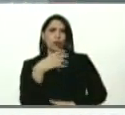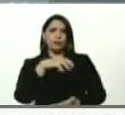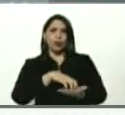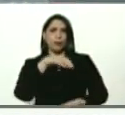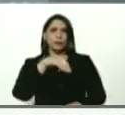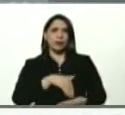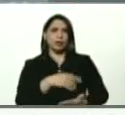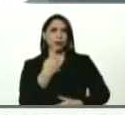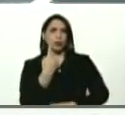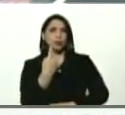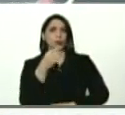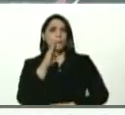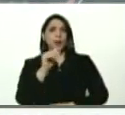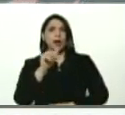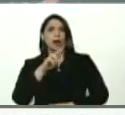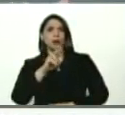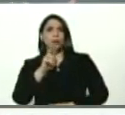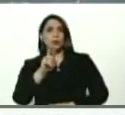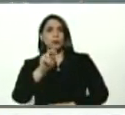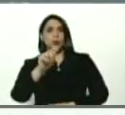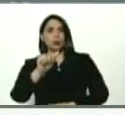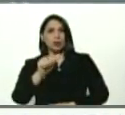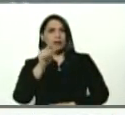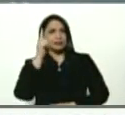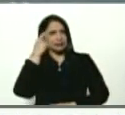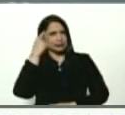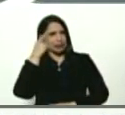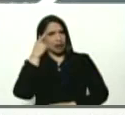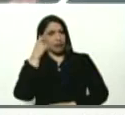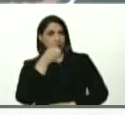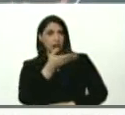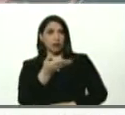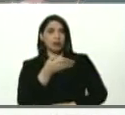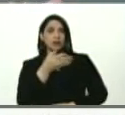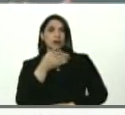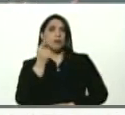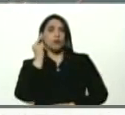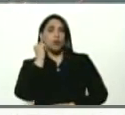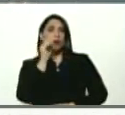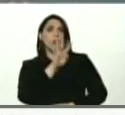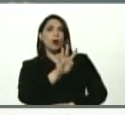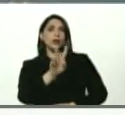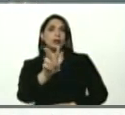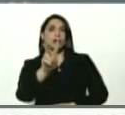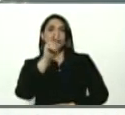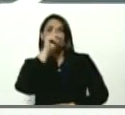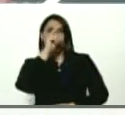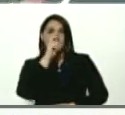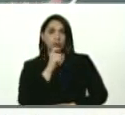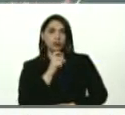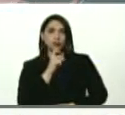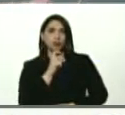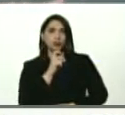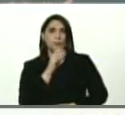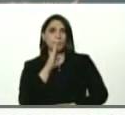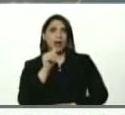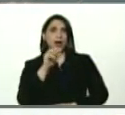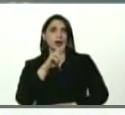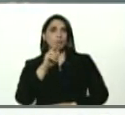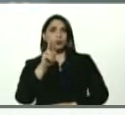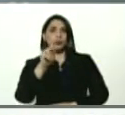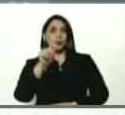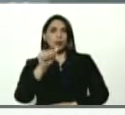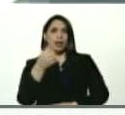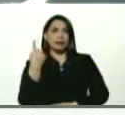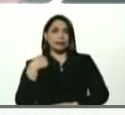de ellos, de las minas de Baruta. Sabes que allí, una mujer de 42 años, en las minas de Baruta, bueno, hemos tenido casos.